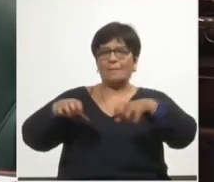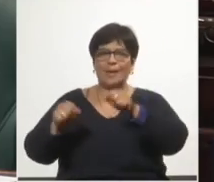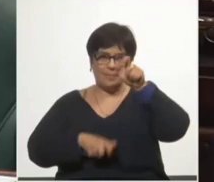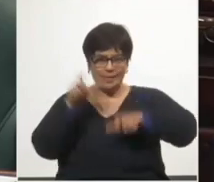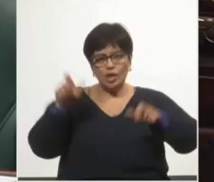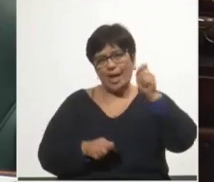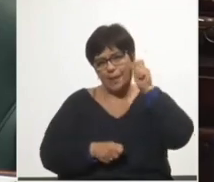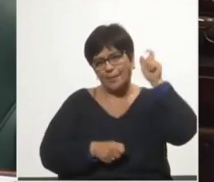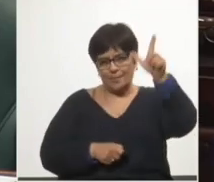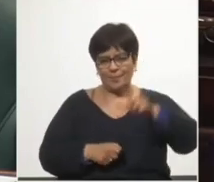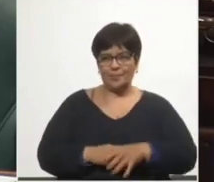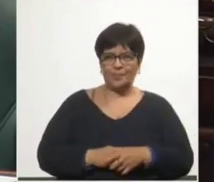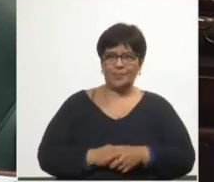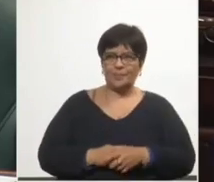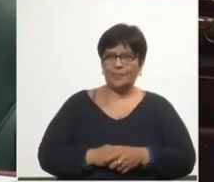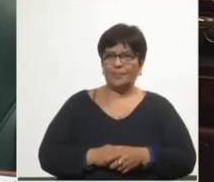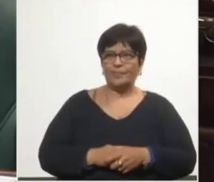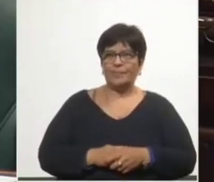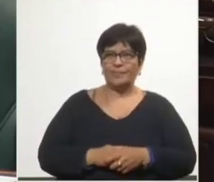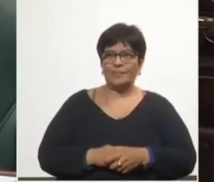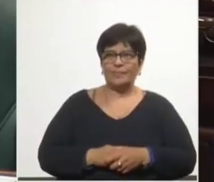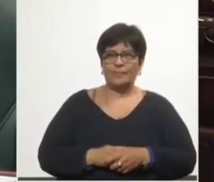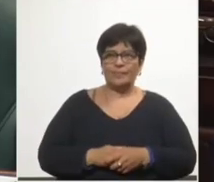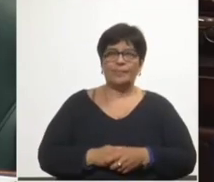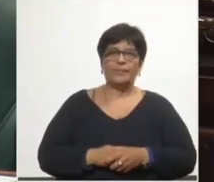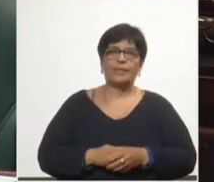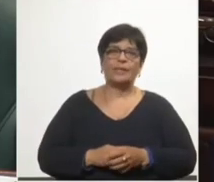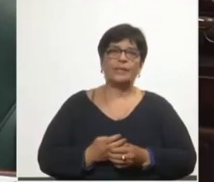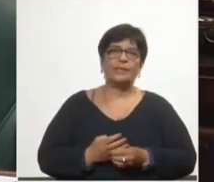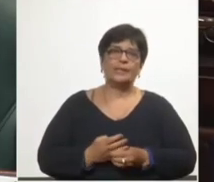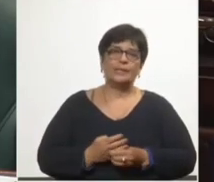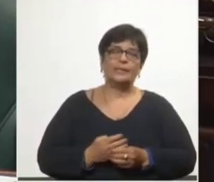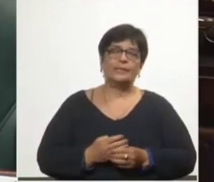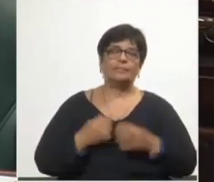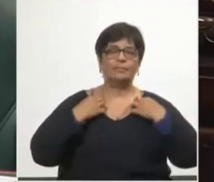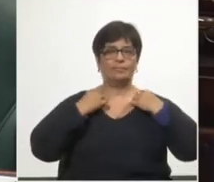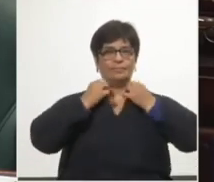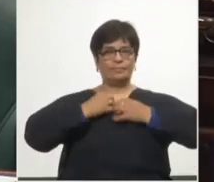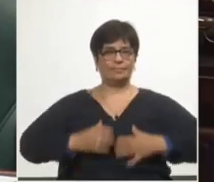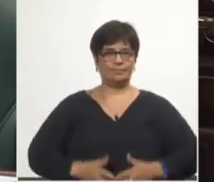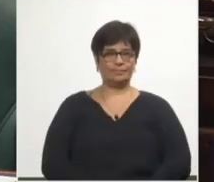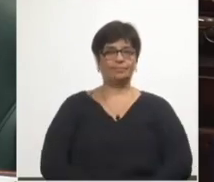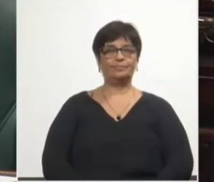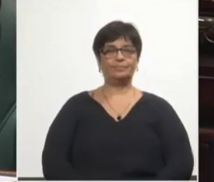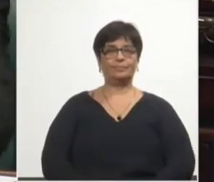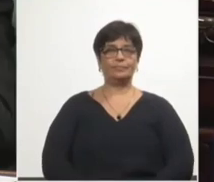capacidades. ¿Me pedís la...? Señor Presidente.